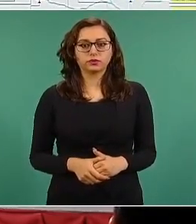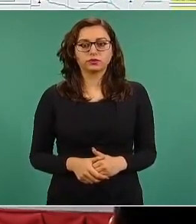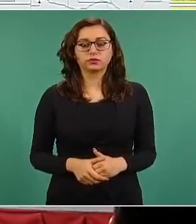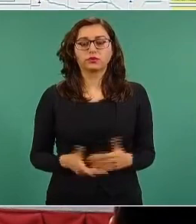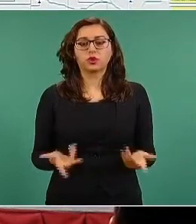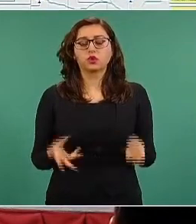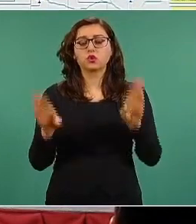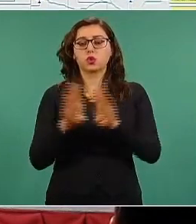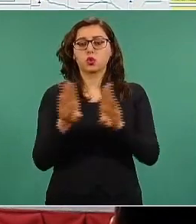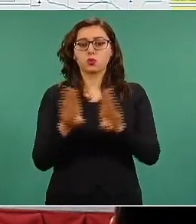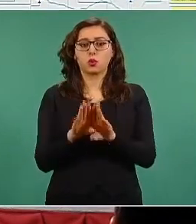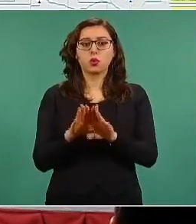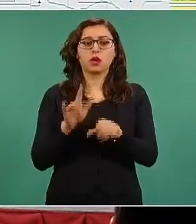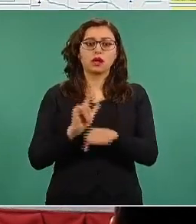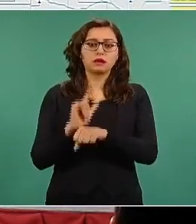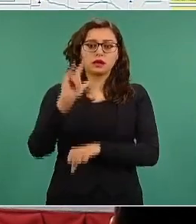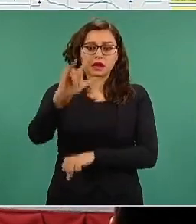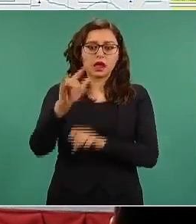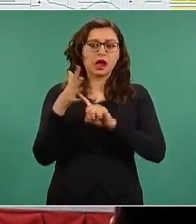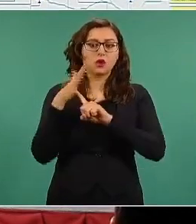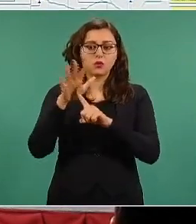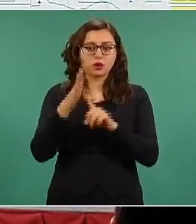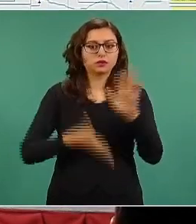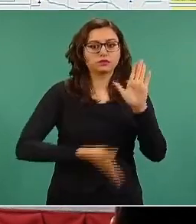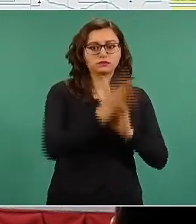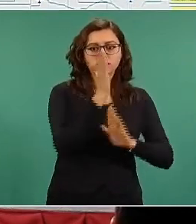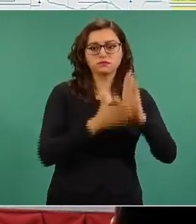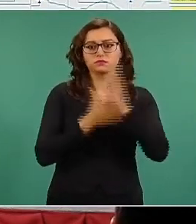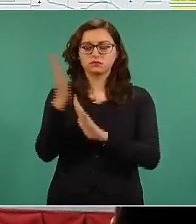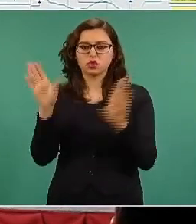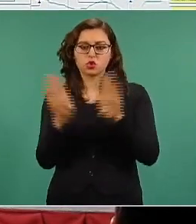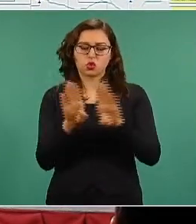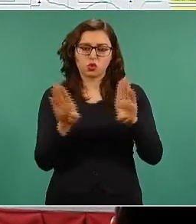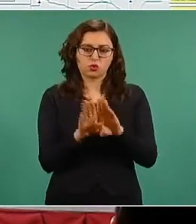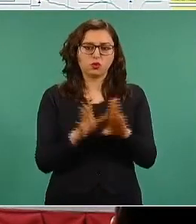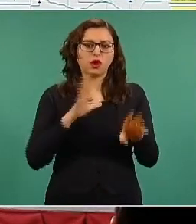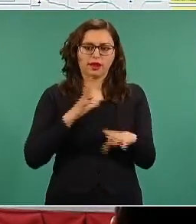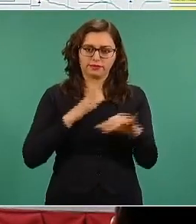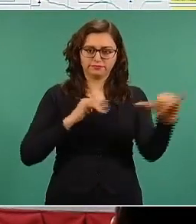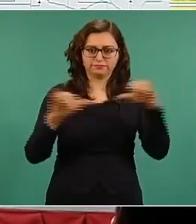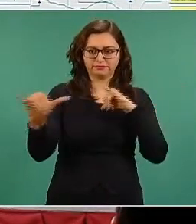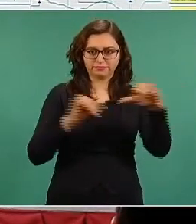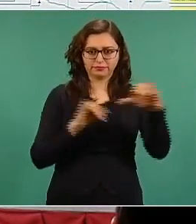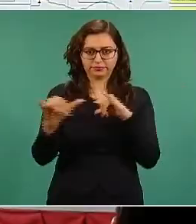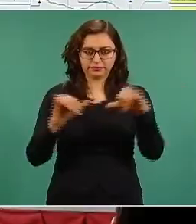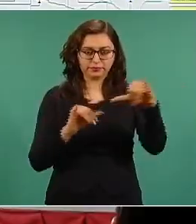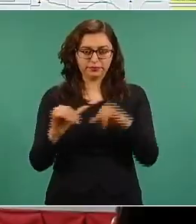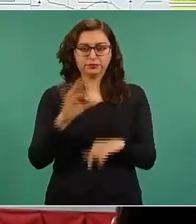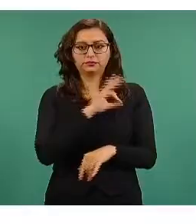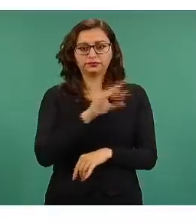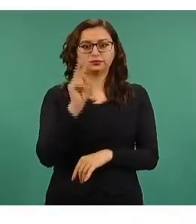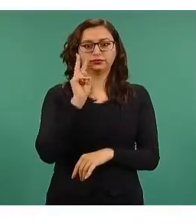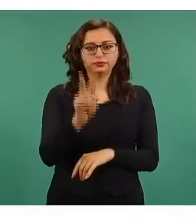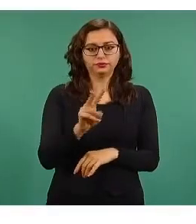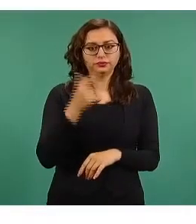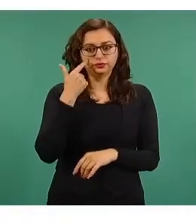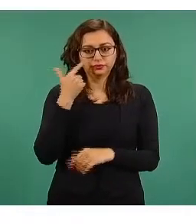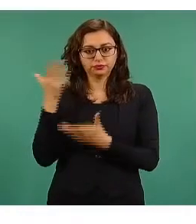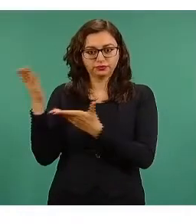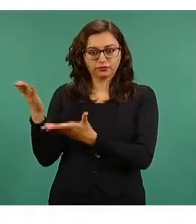aéreas que van a los estados. Tenemos la ruta número 1, que va a ser de